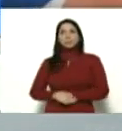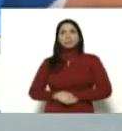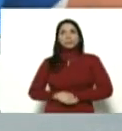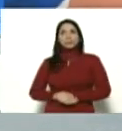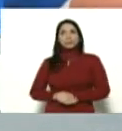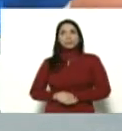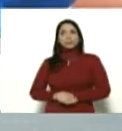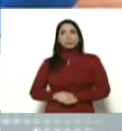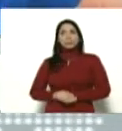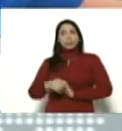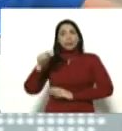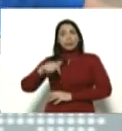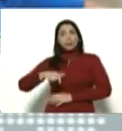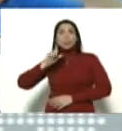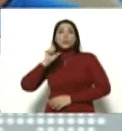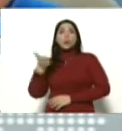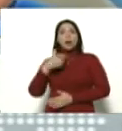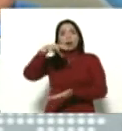de aquí del Guarico,